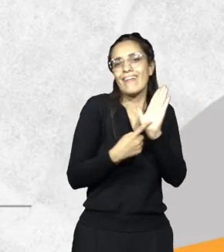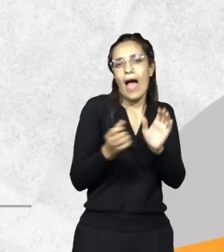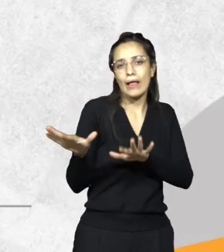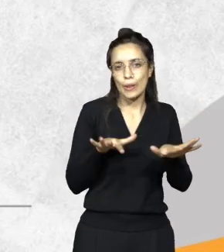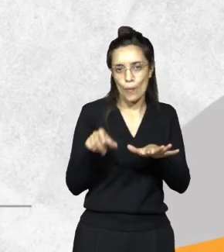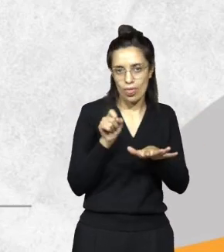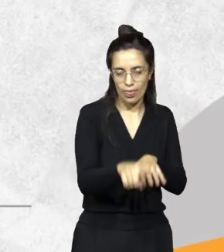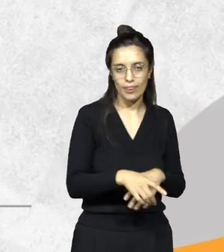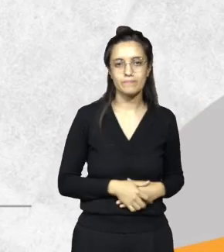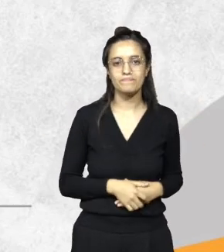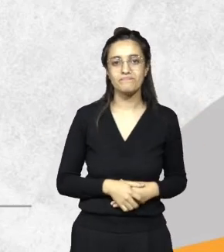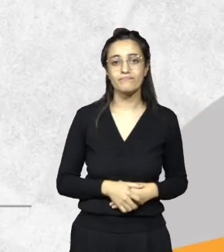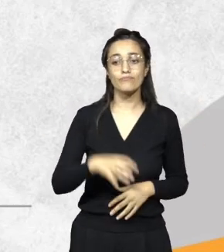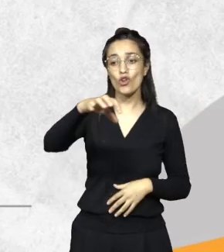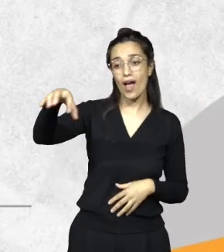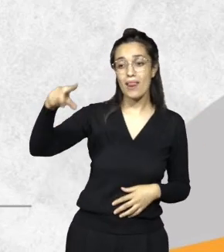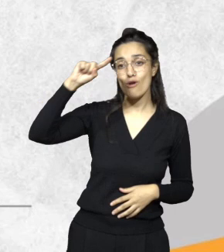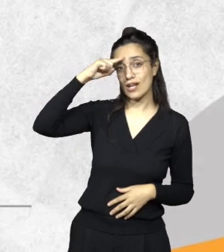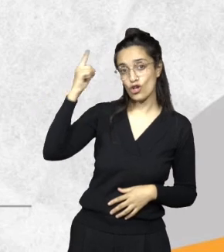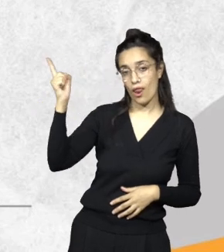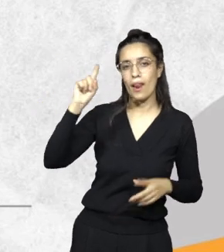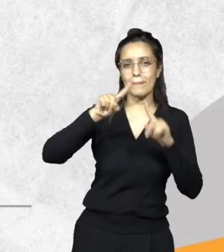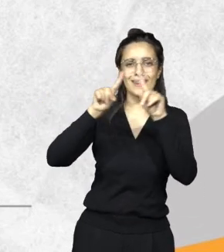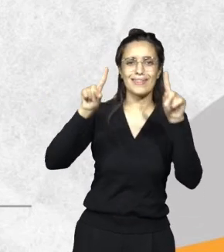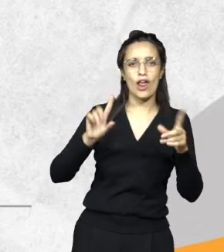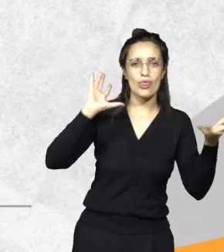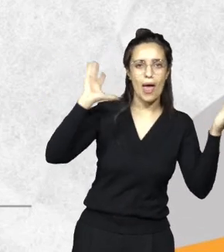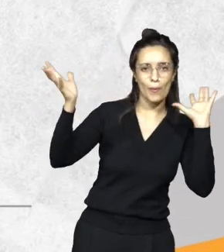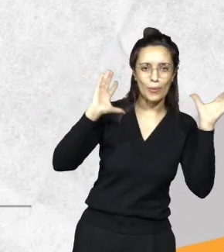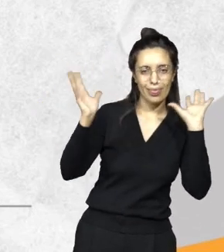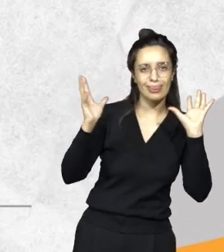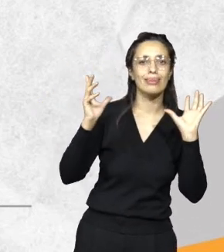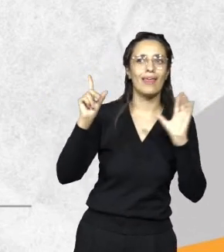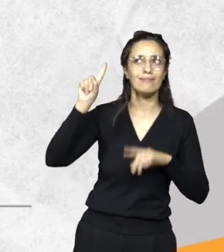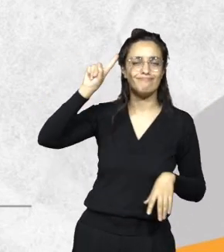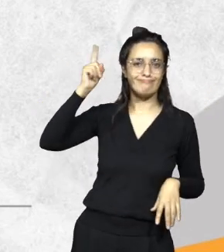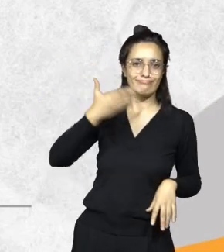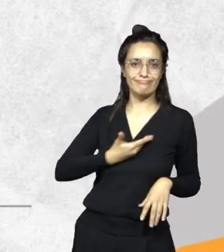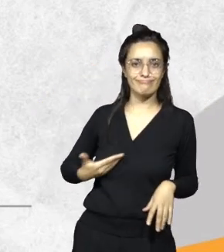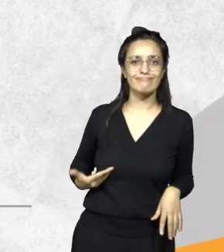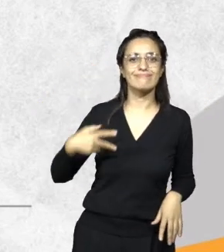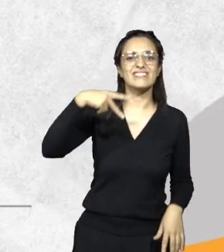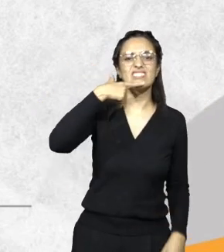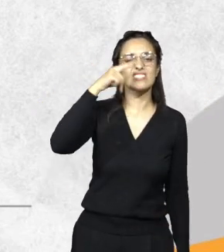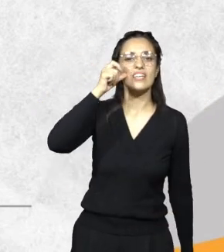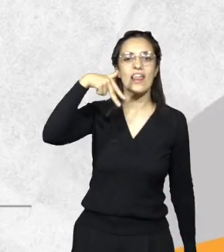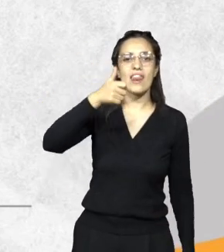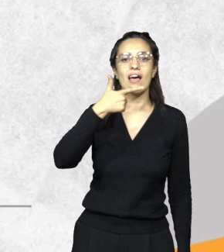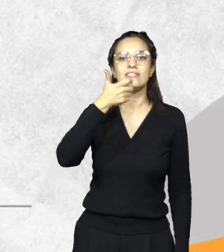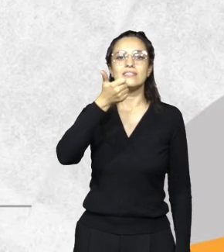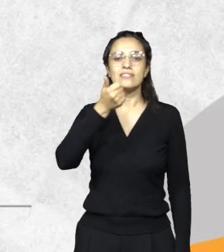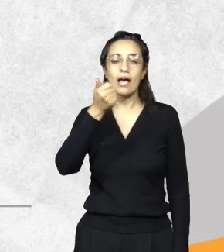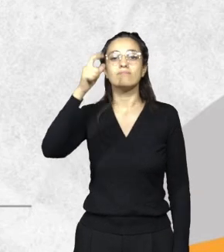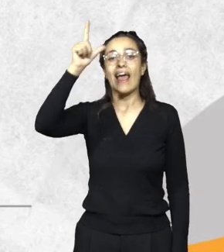Organismos nacionales, el Ministerio de Ambiente, de Nación, con SENASA, estamos trabajando codo a codo con el tema de la gripe abier, Gendarmería Nacional,